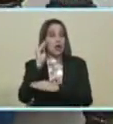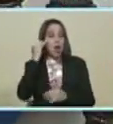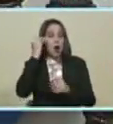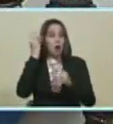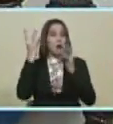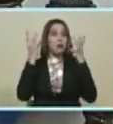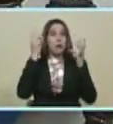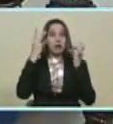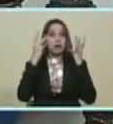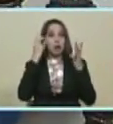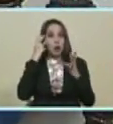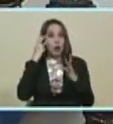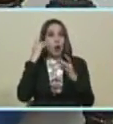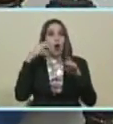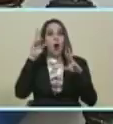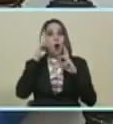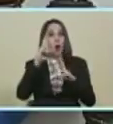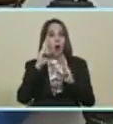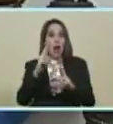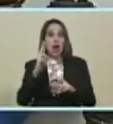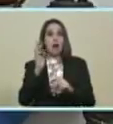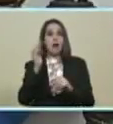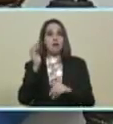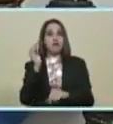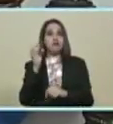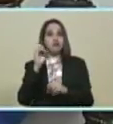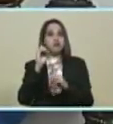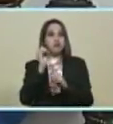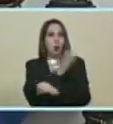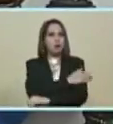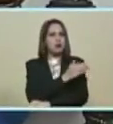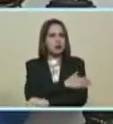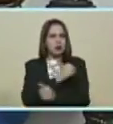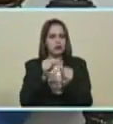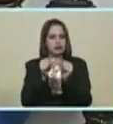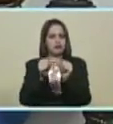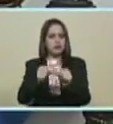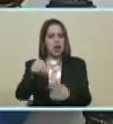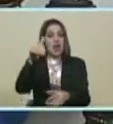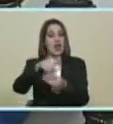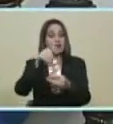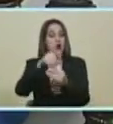...ojalá... ...la oposición... ...se mantenga... ...el cauce electoral...